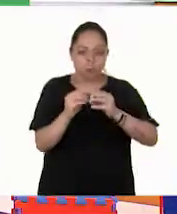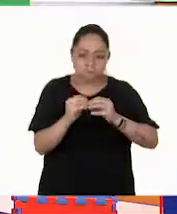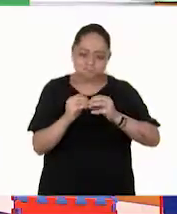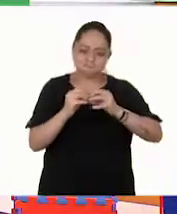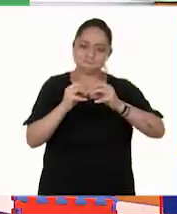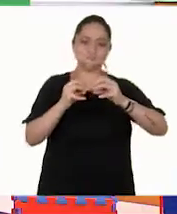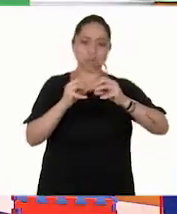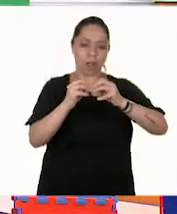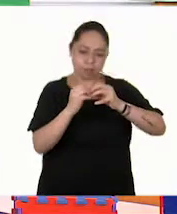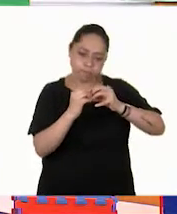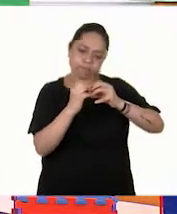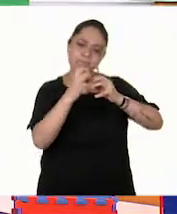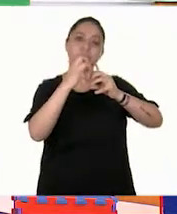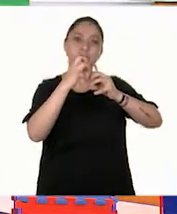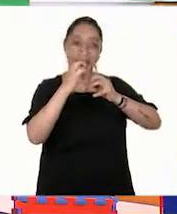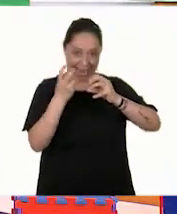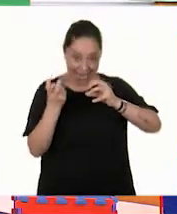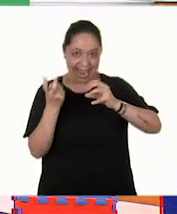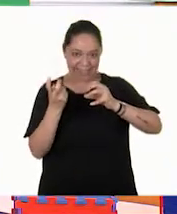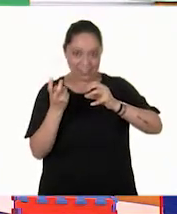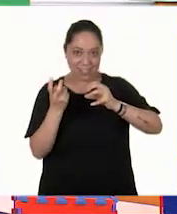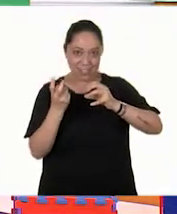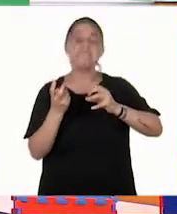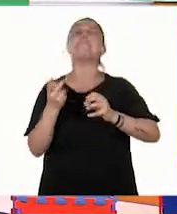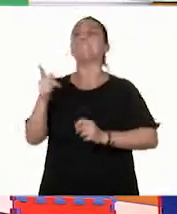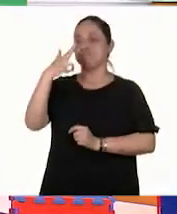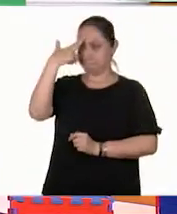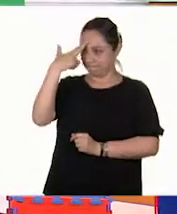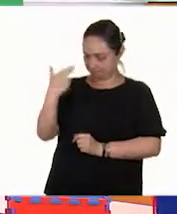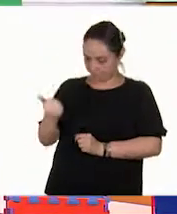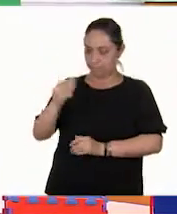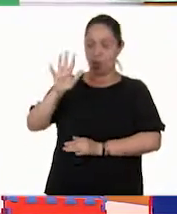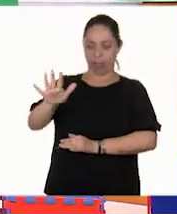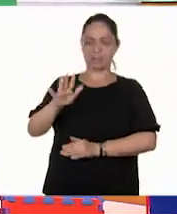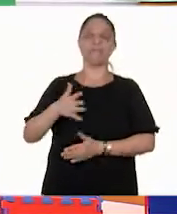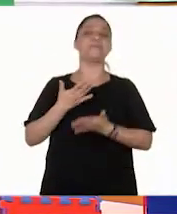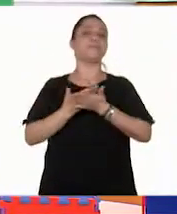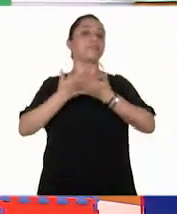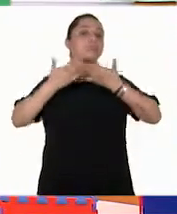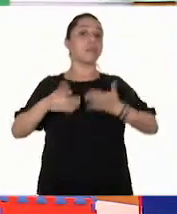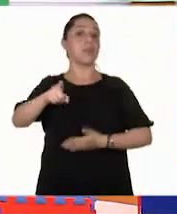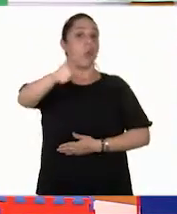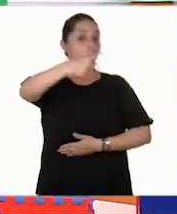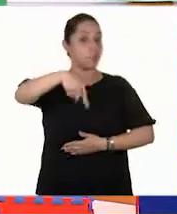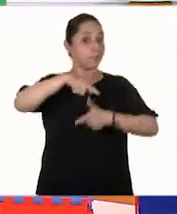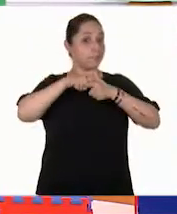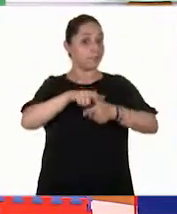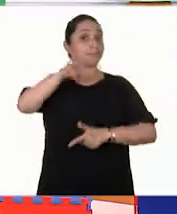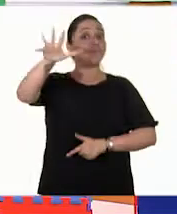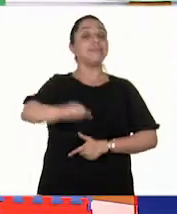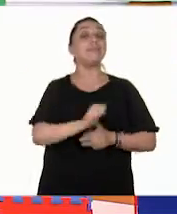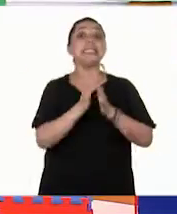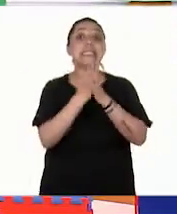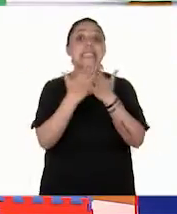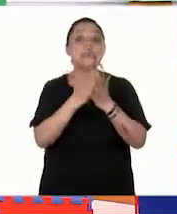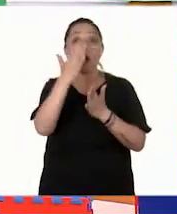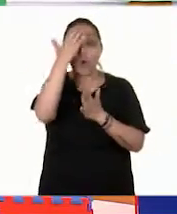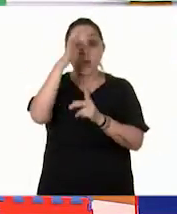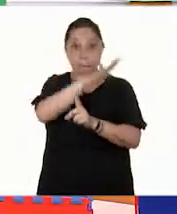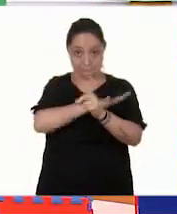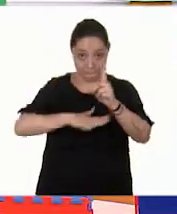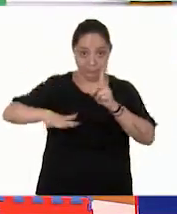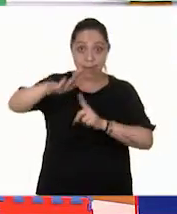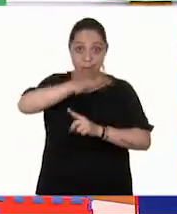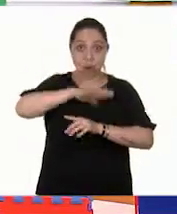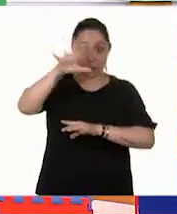supuesto, Pepe. Tienes toda la razón. Ahora, para continuar su clase, niñas y niños, tengan a la mano su libro de conocimiento del medio. Vayan